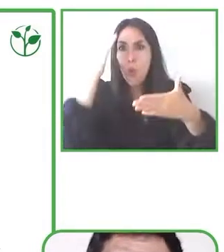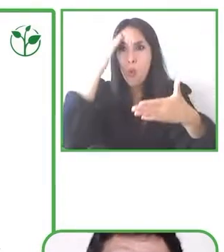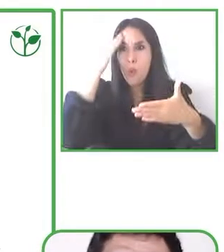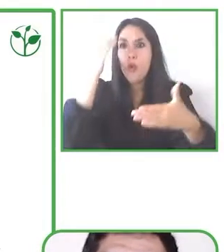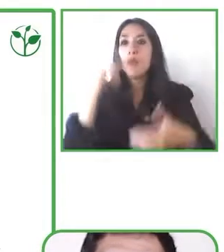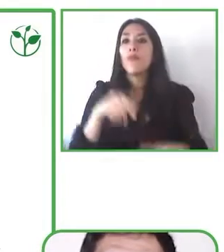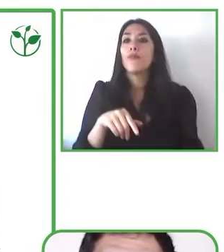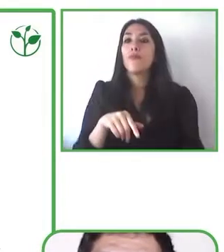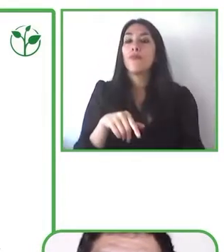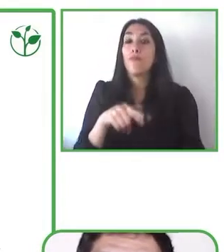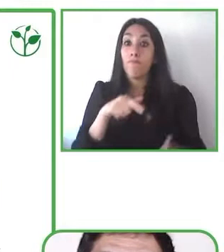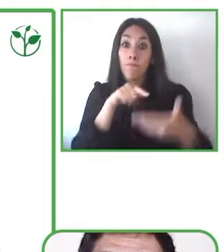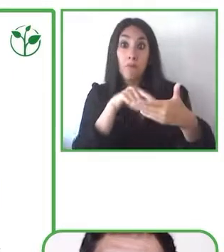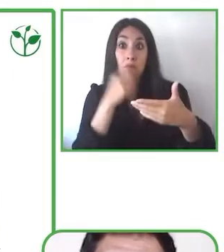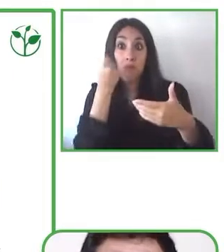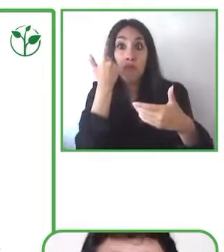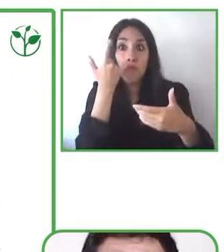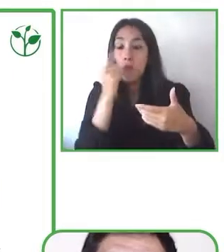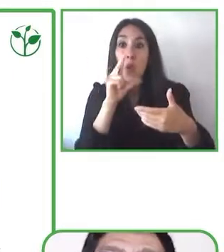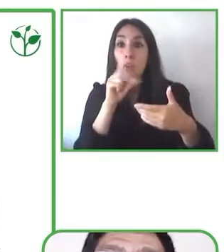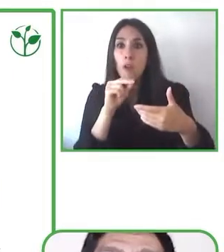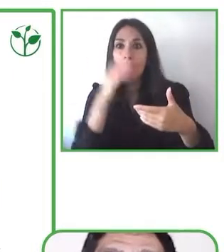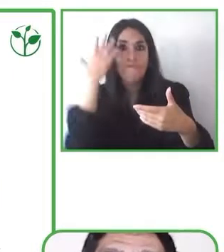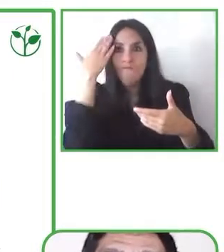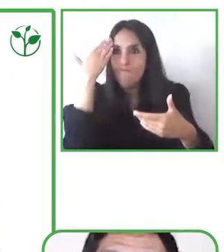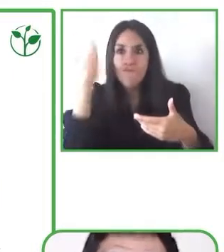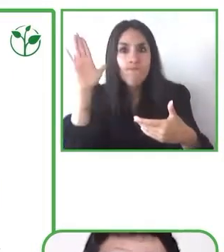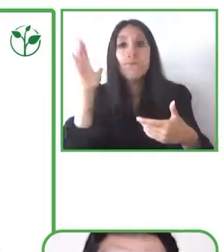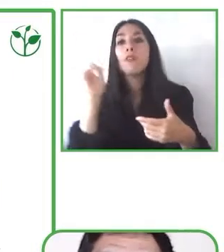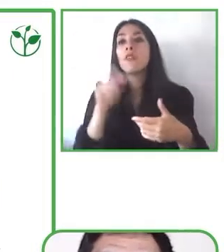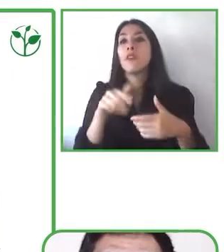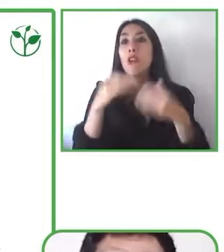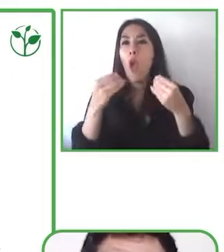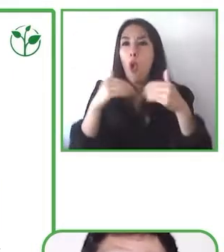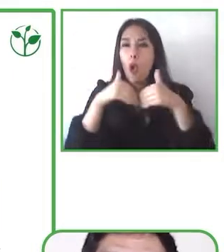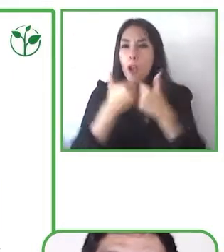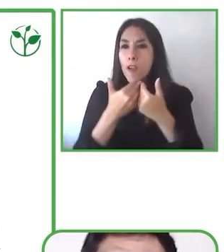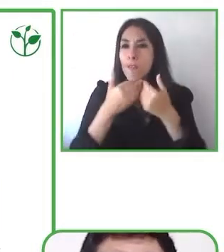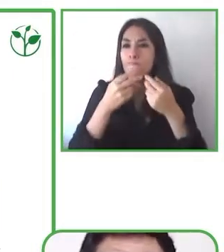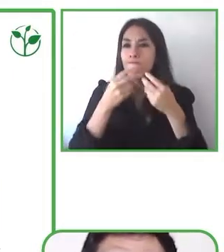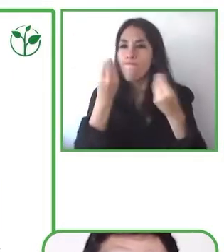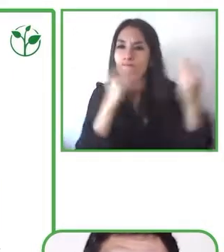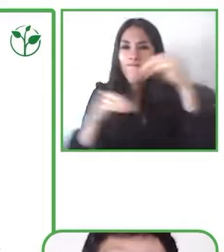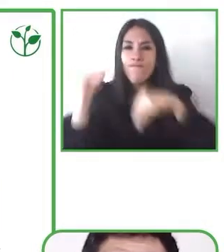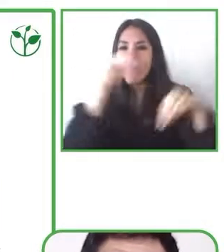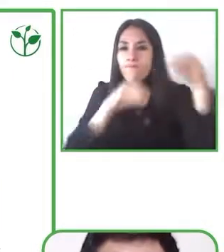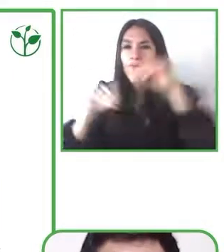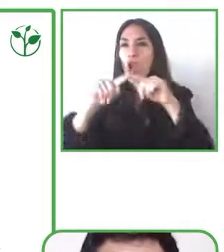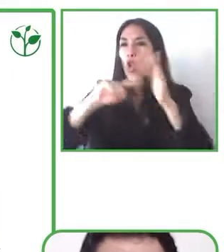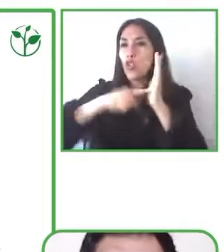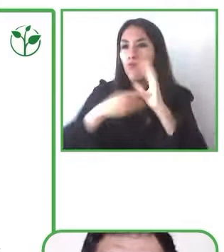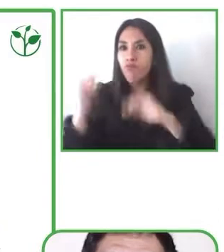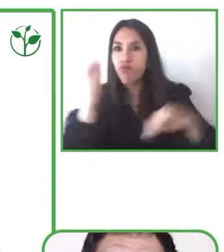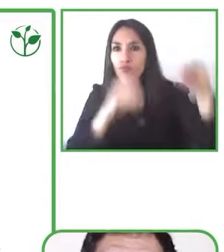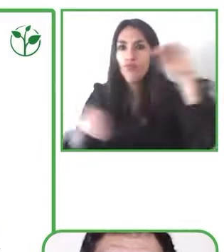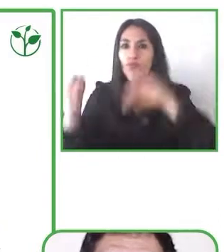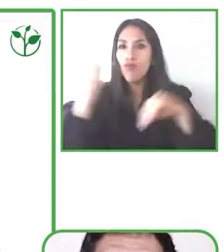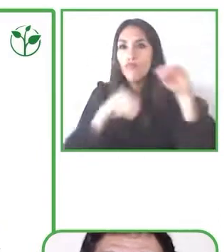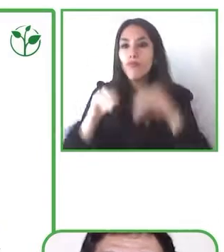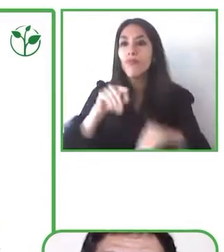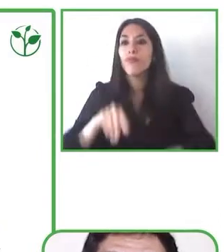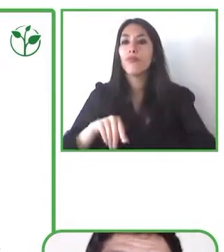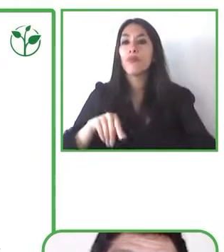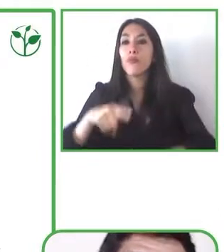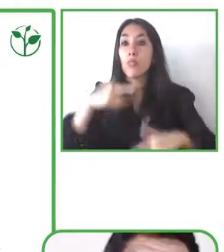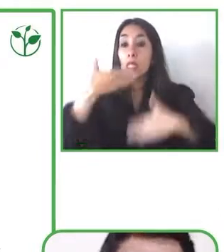instrumentos que se utilizaban para su evaluación, los cuales no eran suficientemente sensibles para identificar este desarrollo.